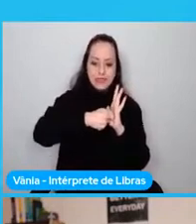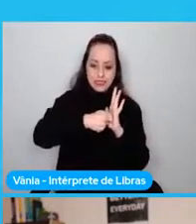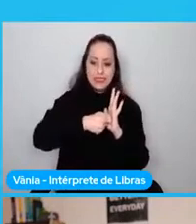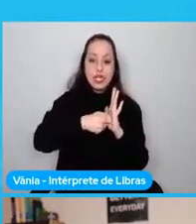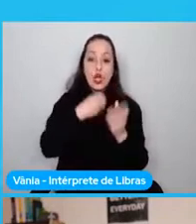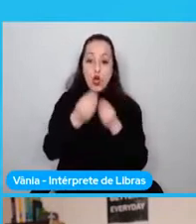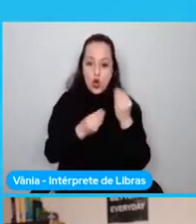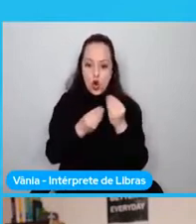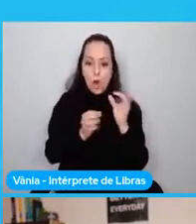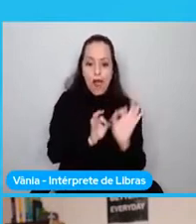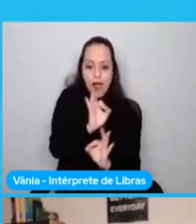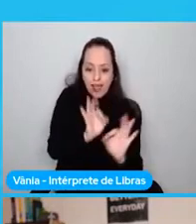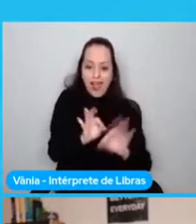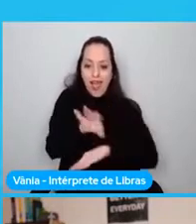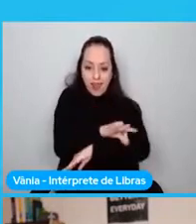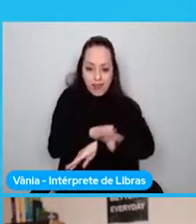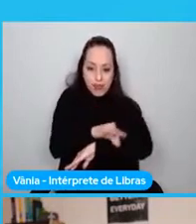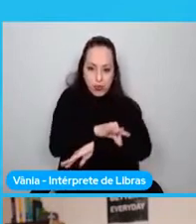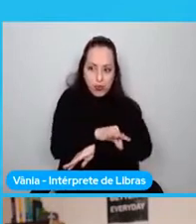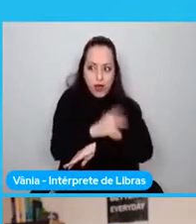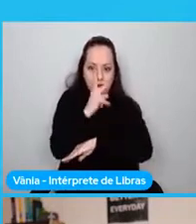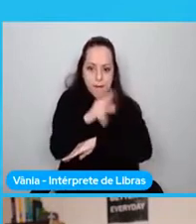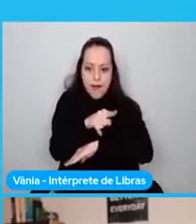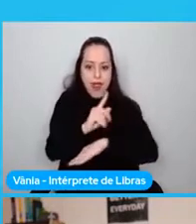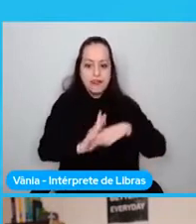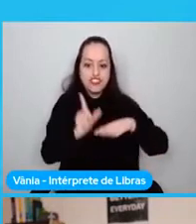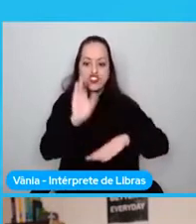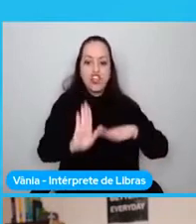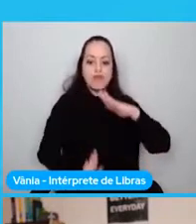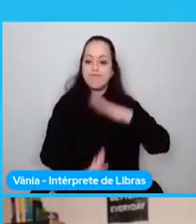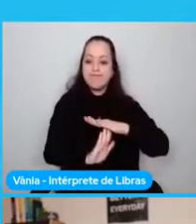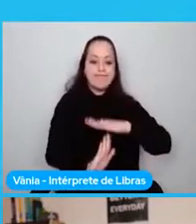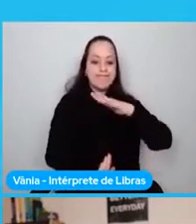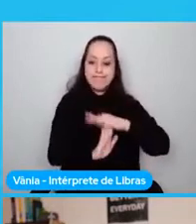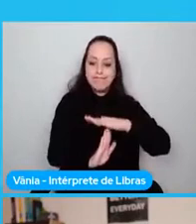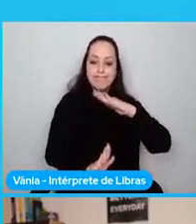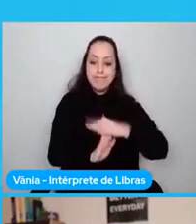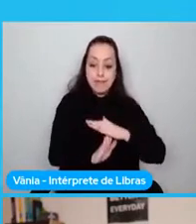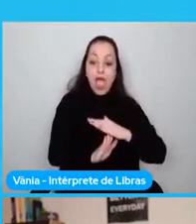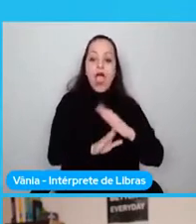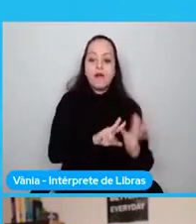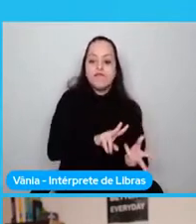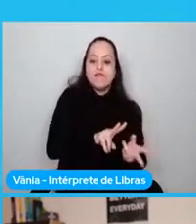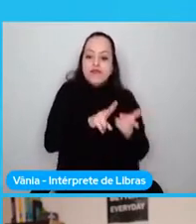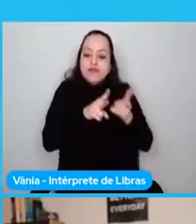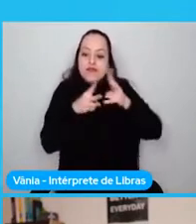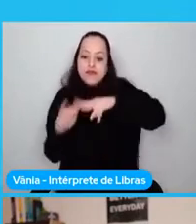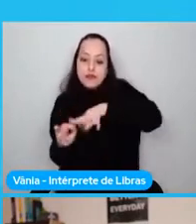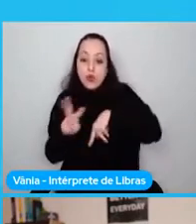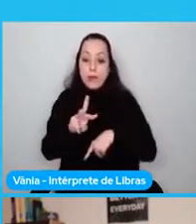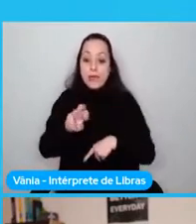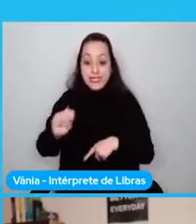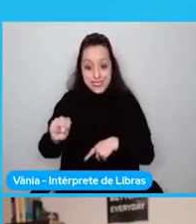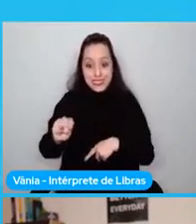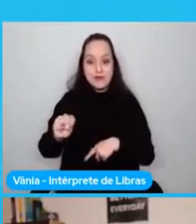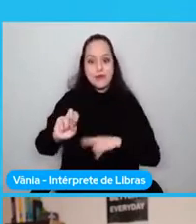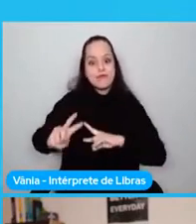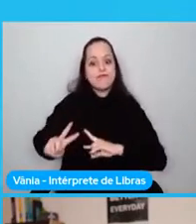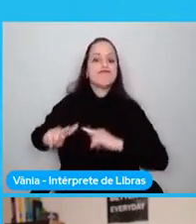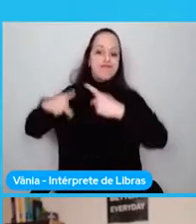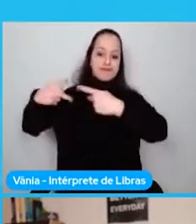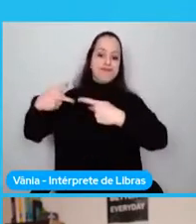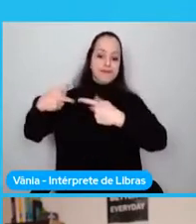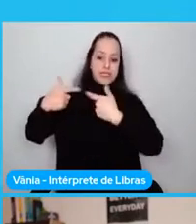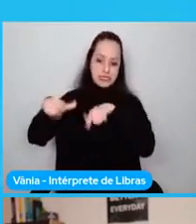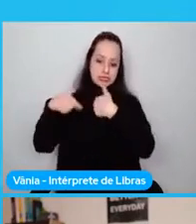dar más de lo que no está. Y ahí es donde WebAssembly viene con el rendimiento a proveer eso que